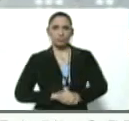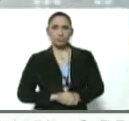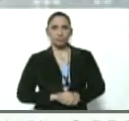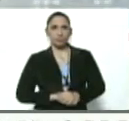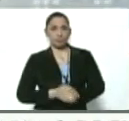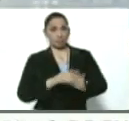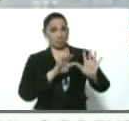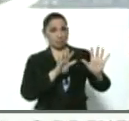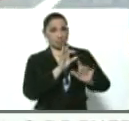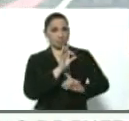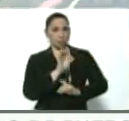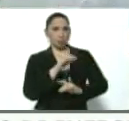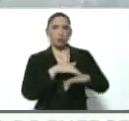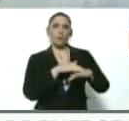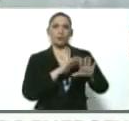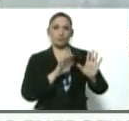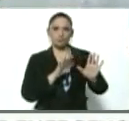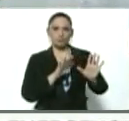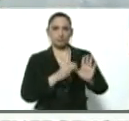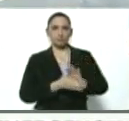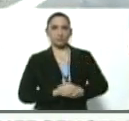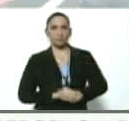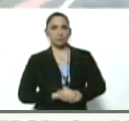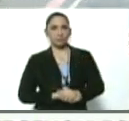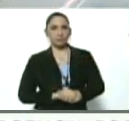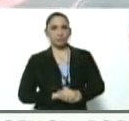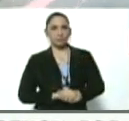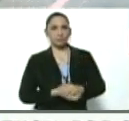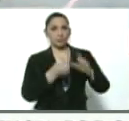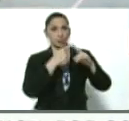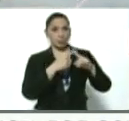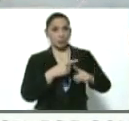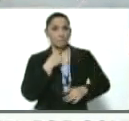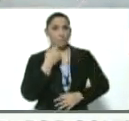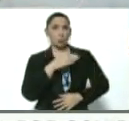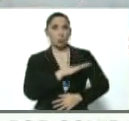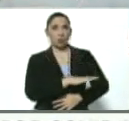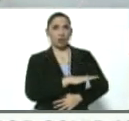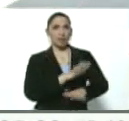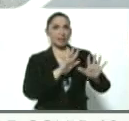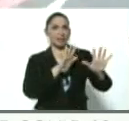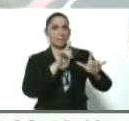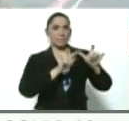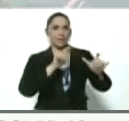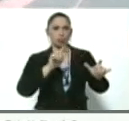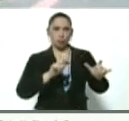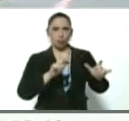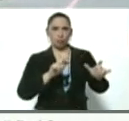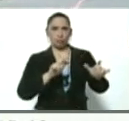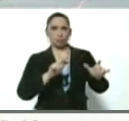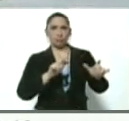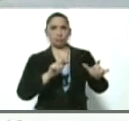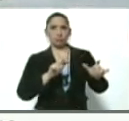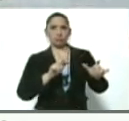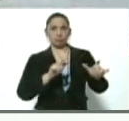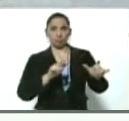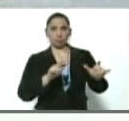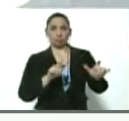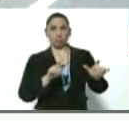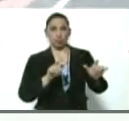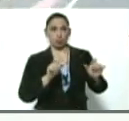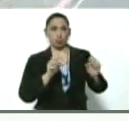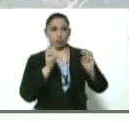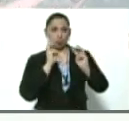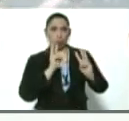el 10%, perdón, la cifra de muertos de 10 personas es realmente un